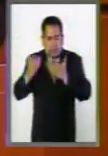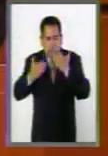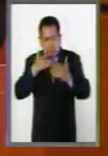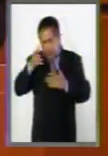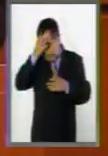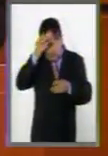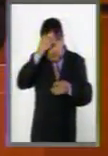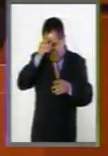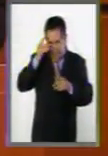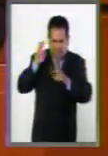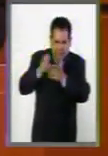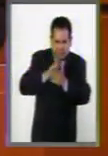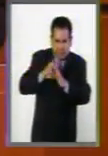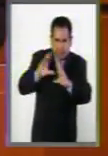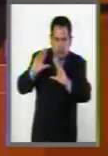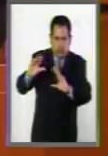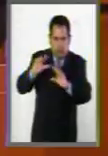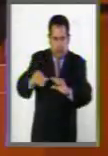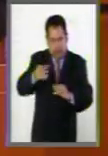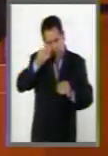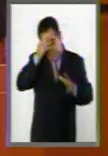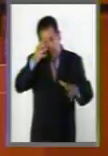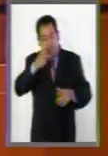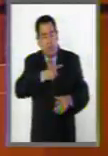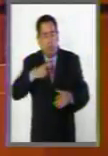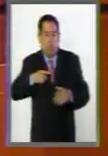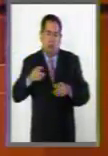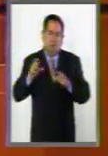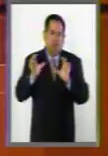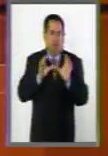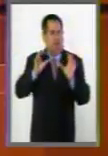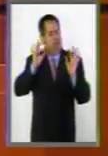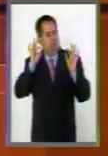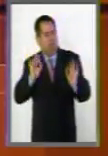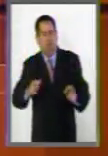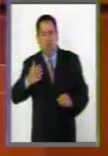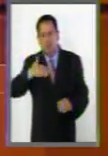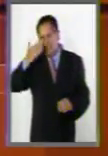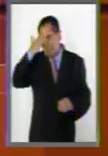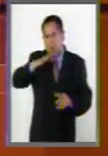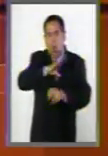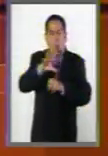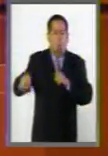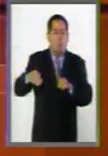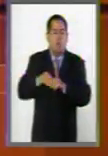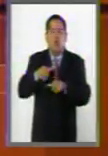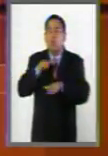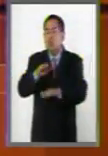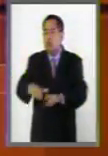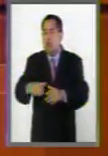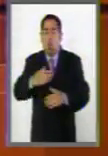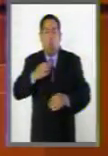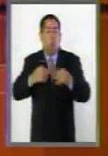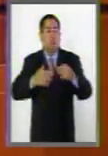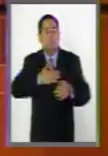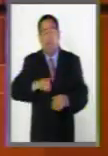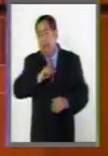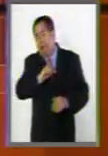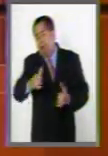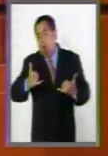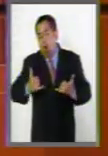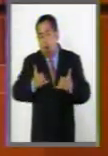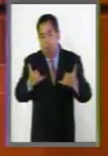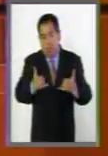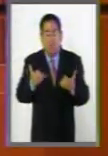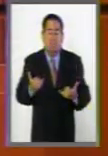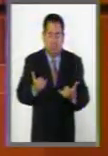formados, capacitados y deberán contar con los conocimientos suficientes en materia de justicia para adolescentes desde